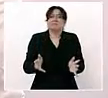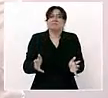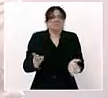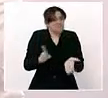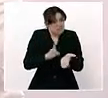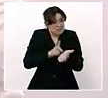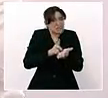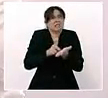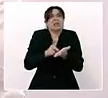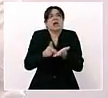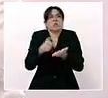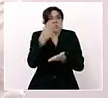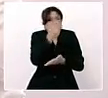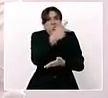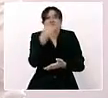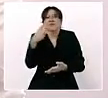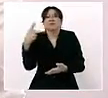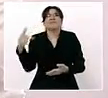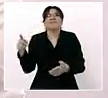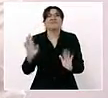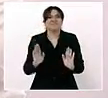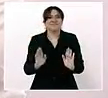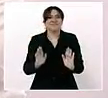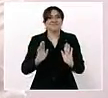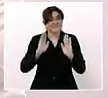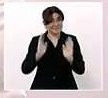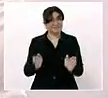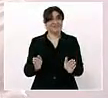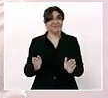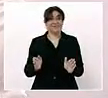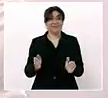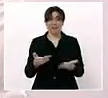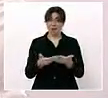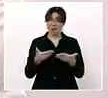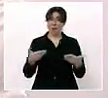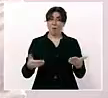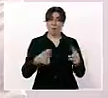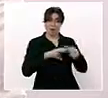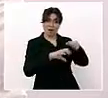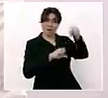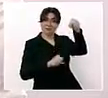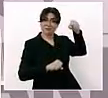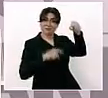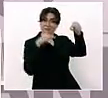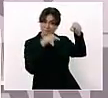derechos. Ya se elevaron a rango constitucional.